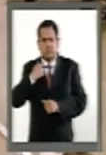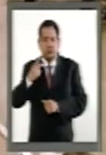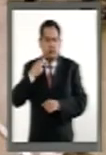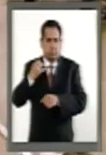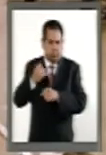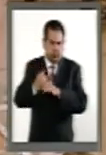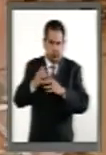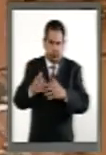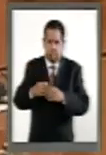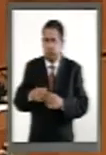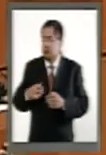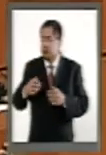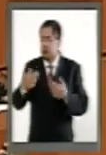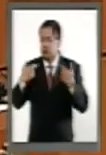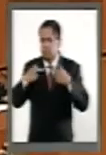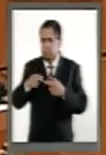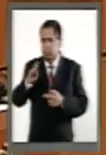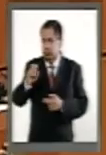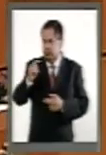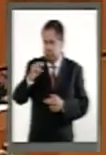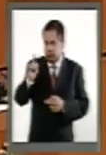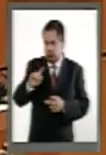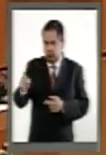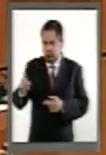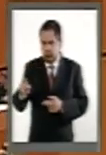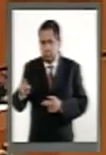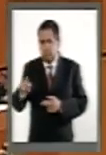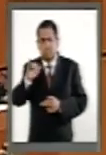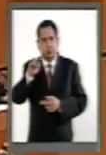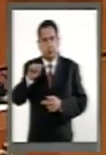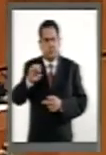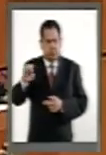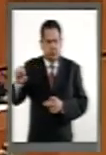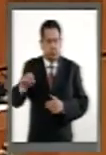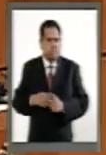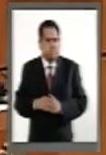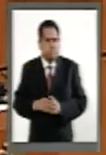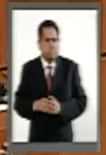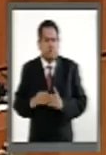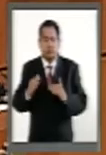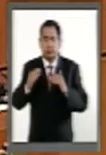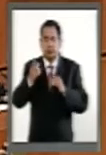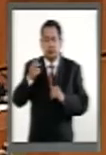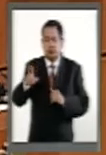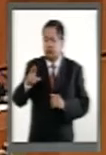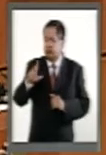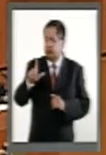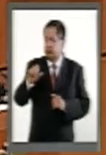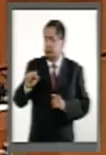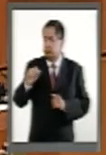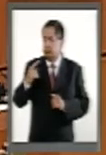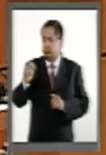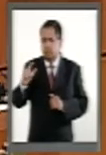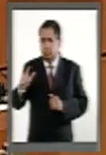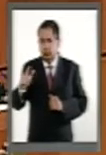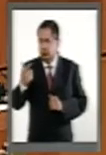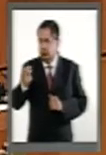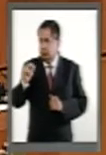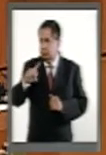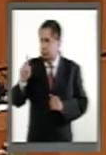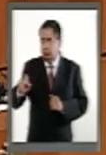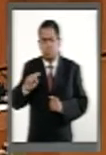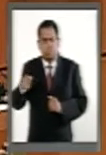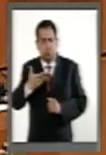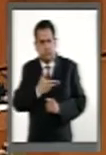a la maestra Beatriz Galindo Centeno del INE, al doctor Luis Raúl González, presidente de la Comisión